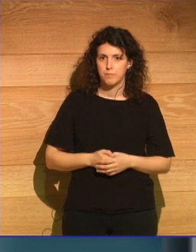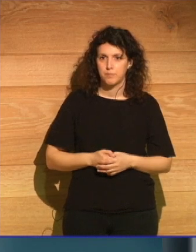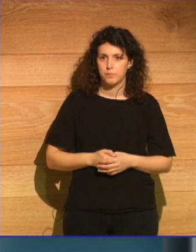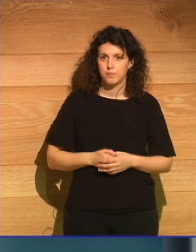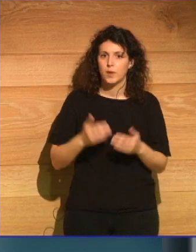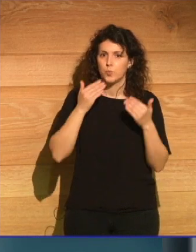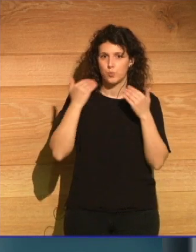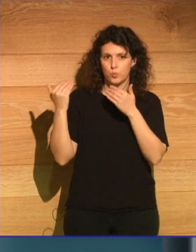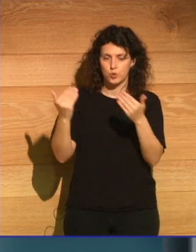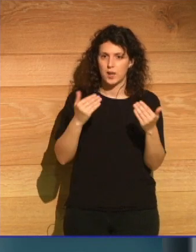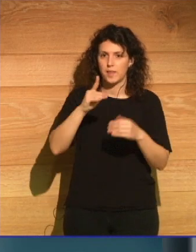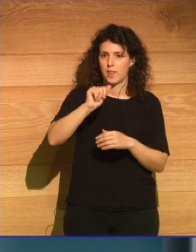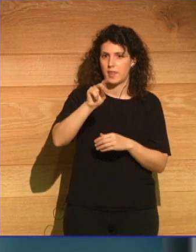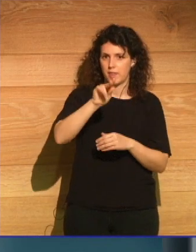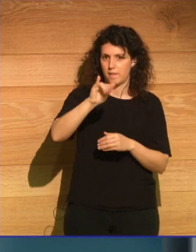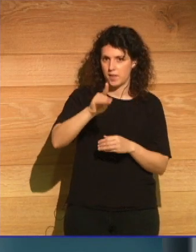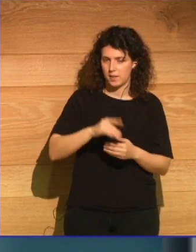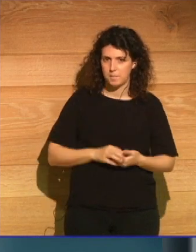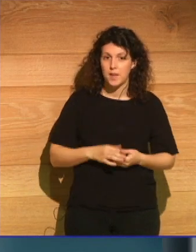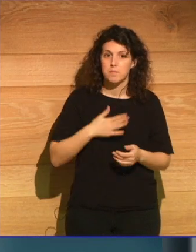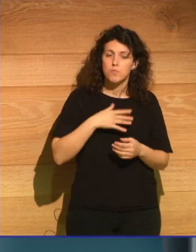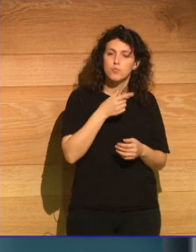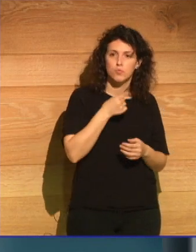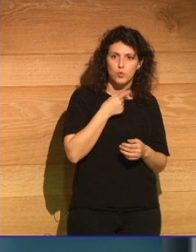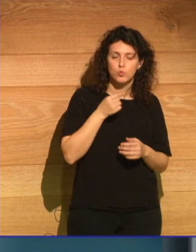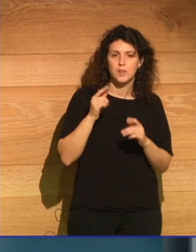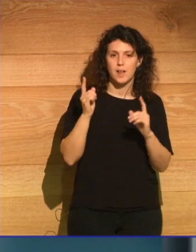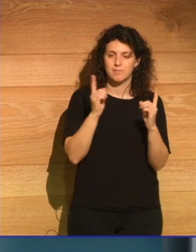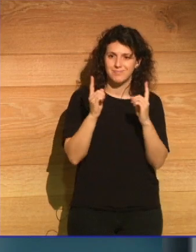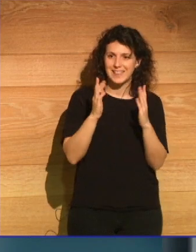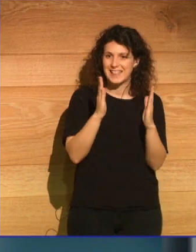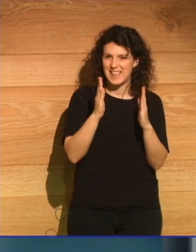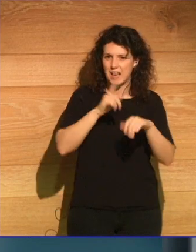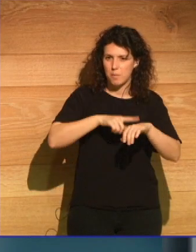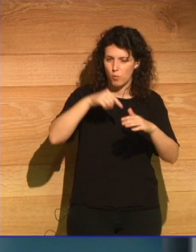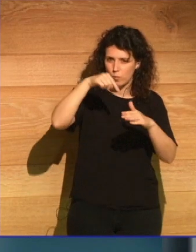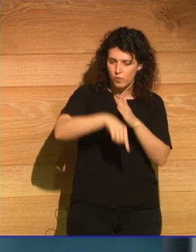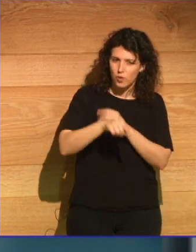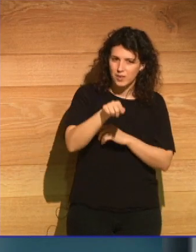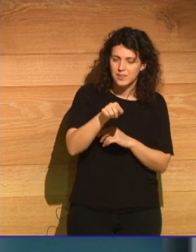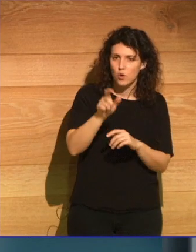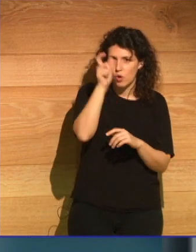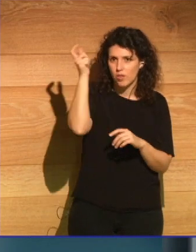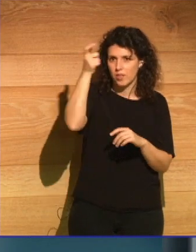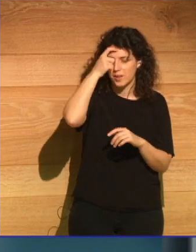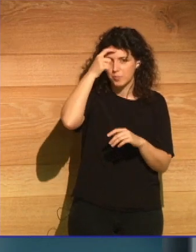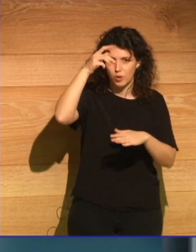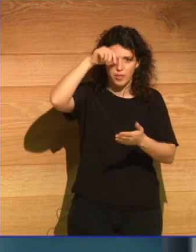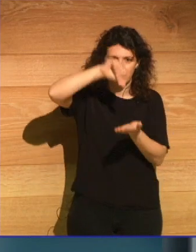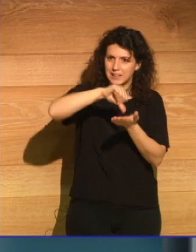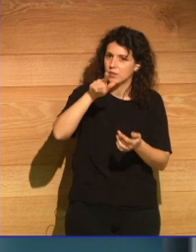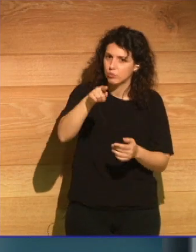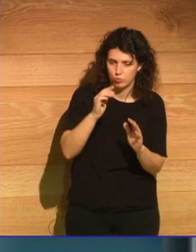Muchas gracias, David. Me encanta esa noción del tiempo profundo, un concepto que es central en tu